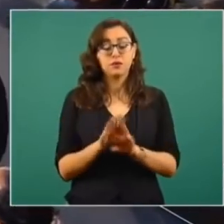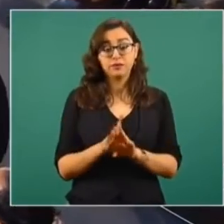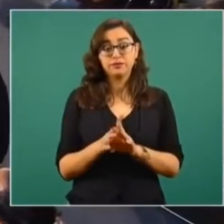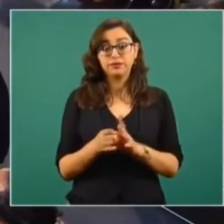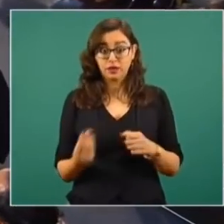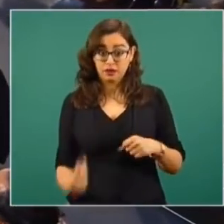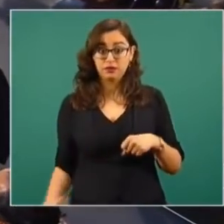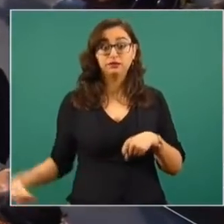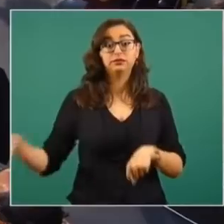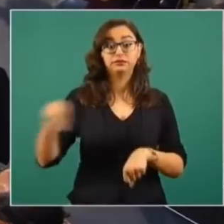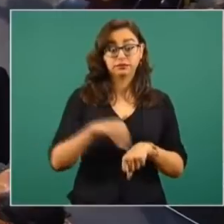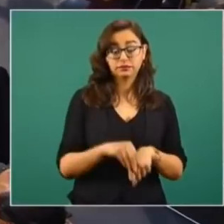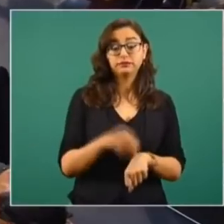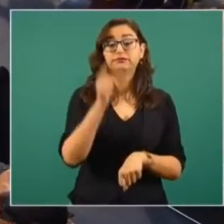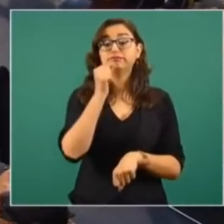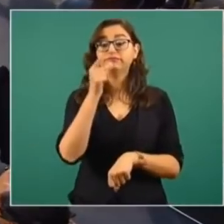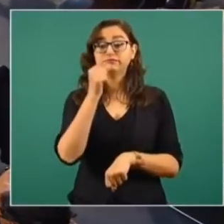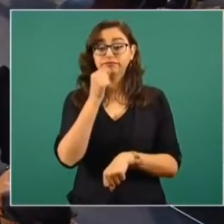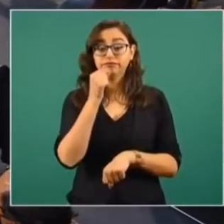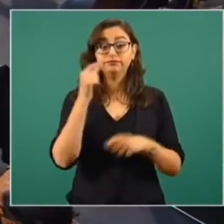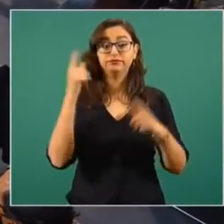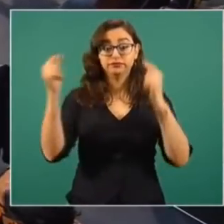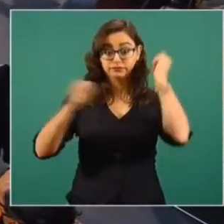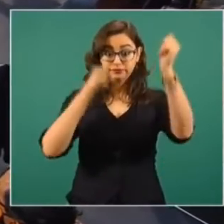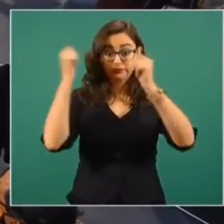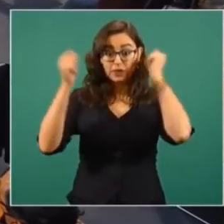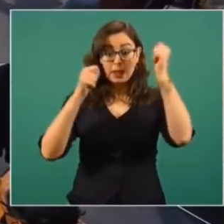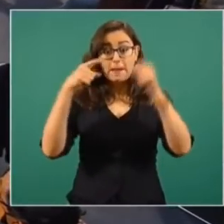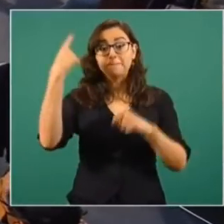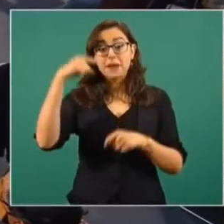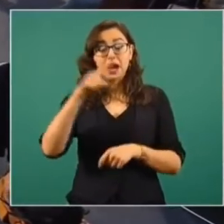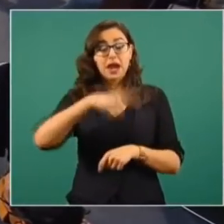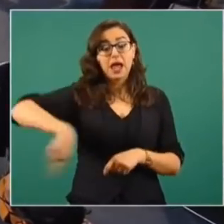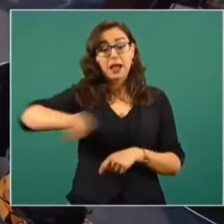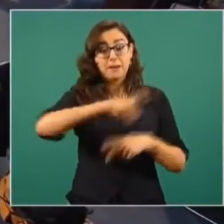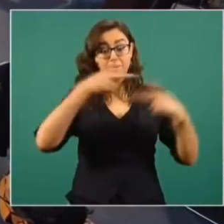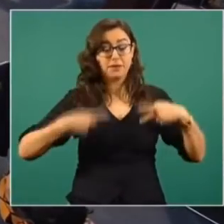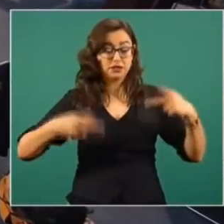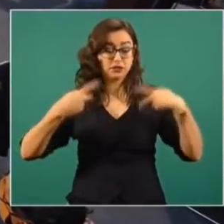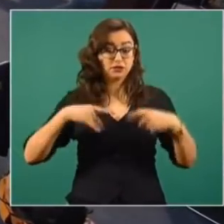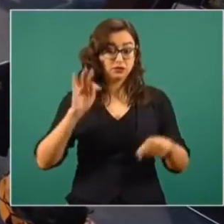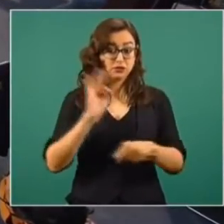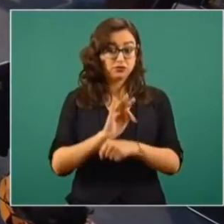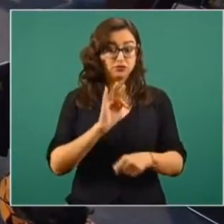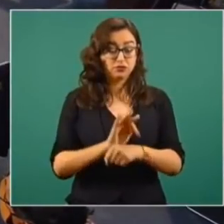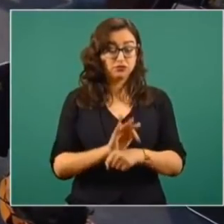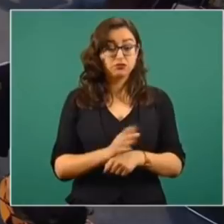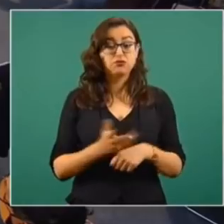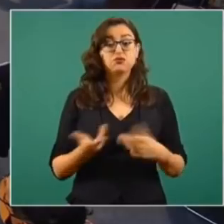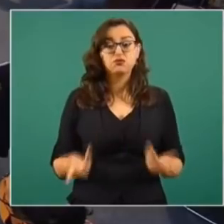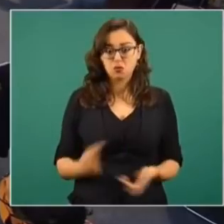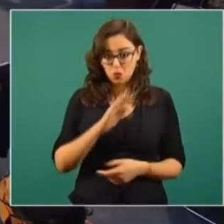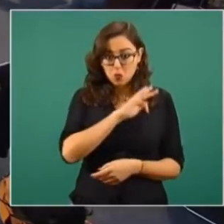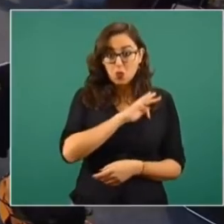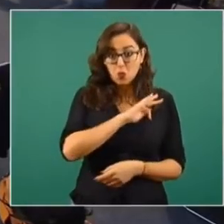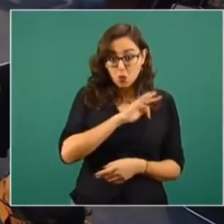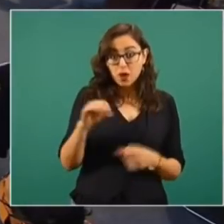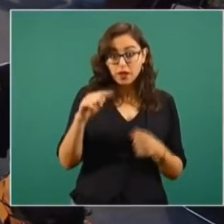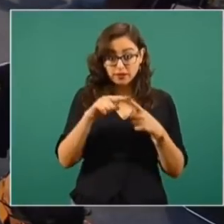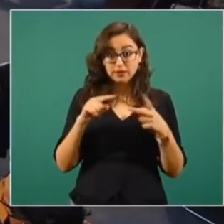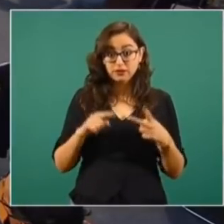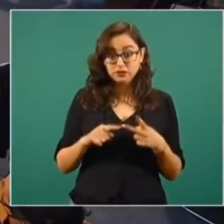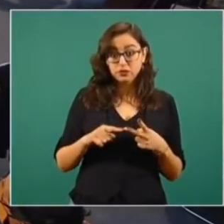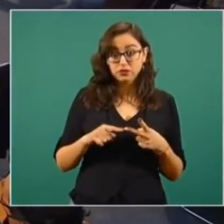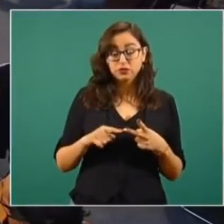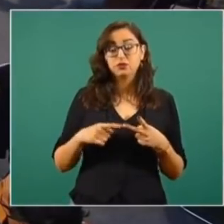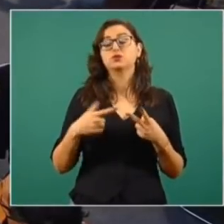para darle protección, seguridad y cuidado sanitario a los turistas? ¿Será posible estos dos factores